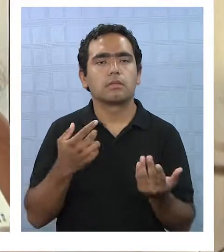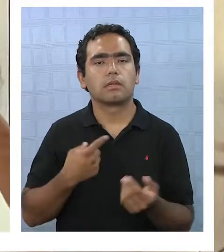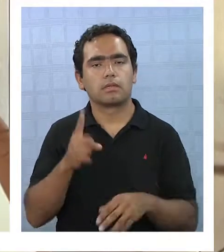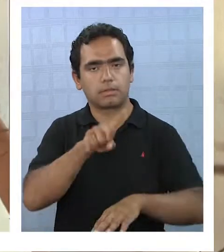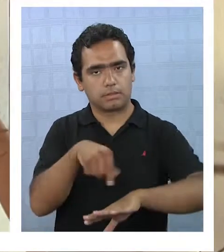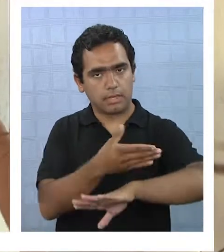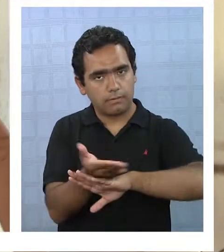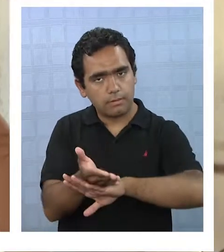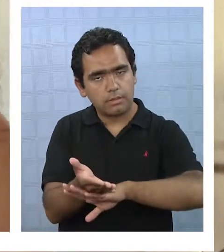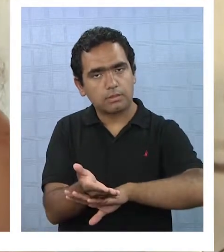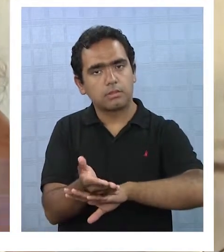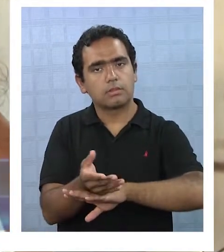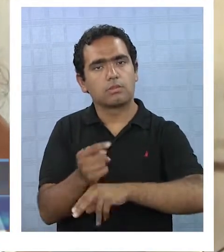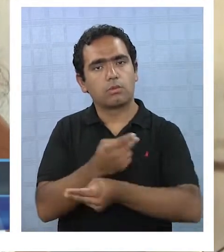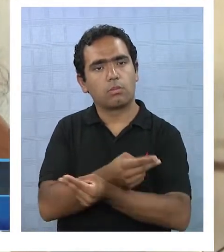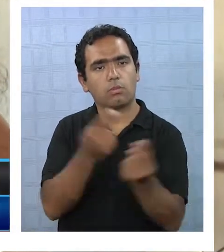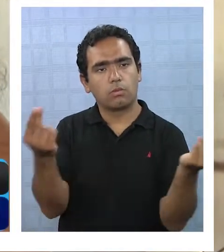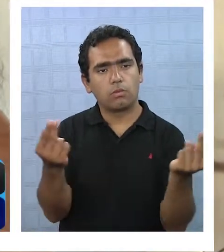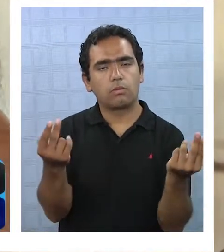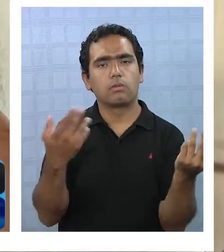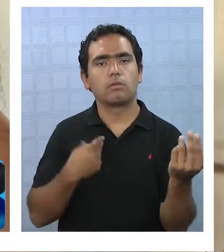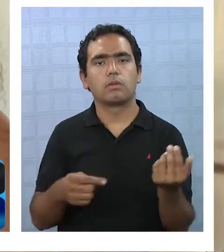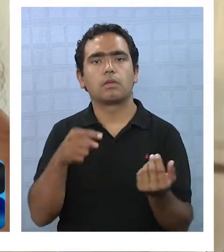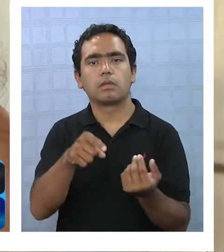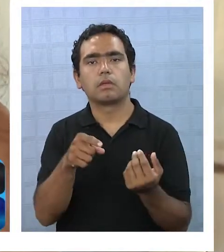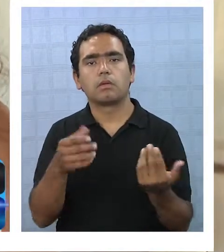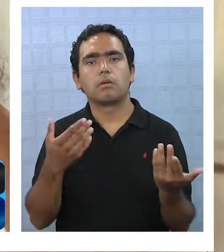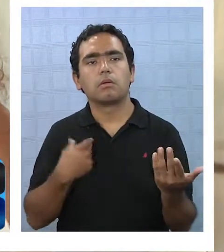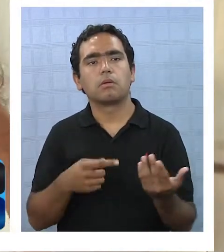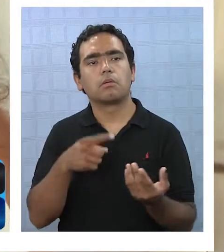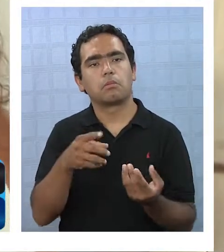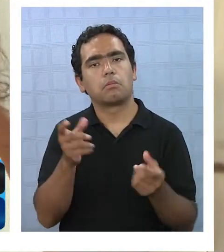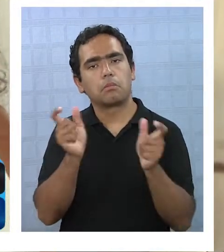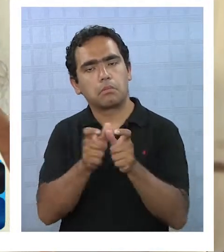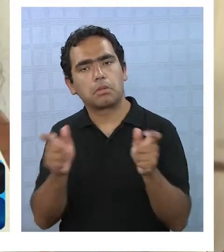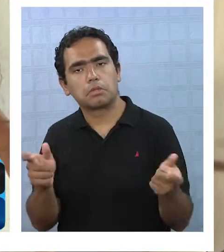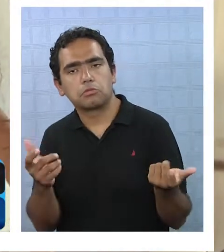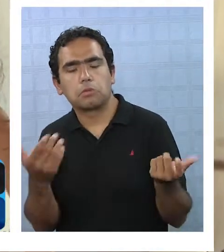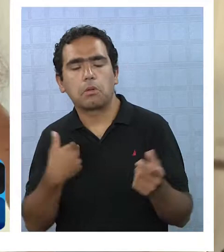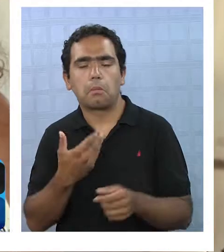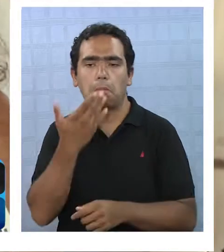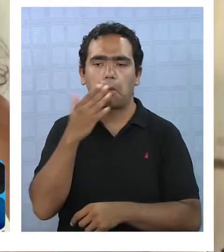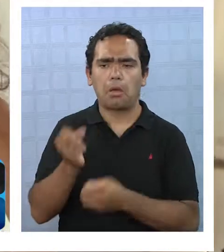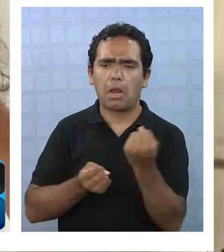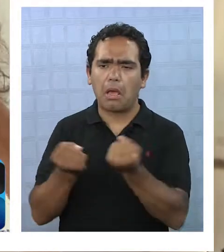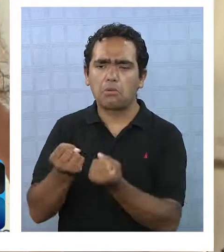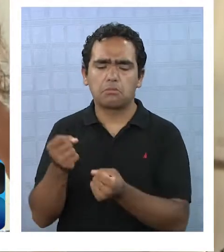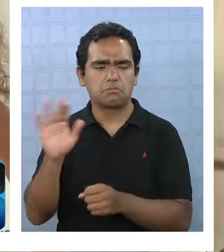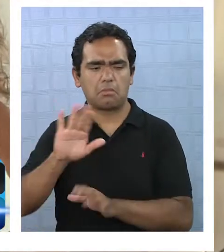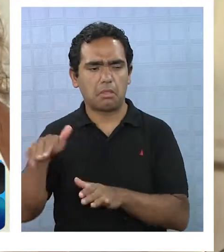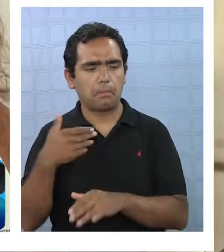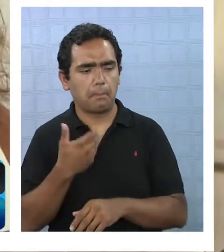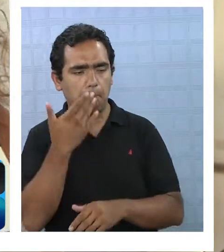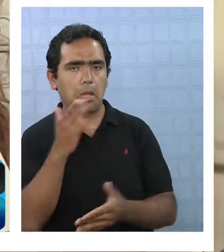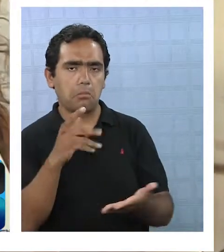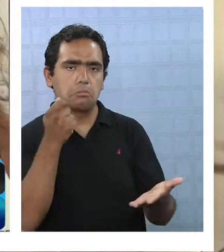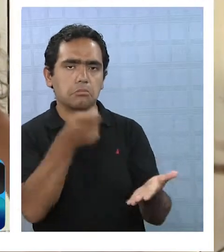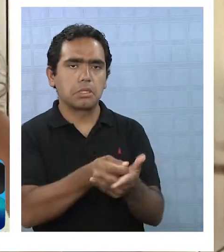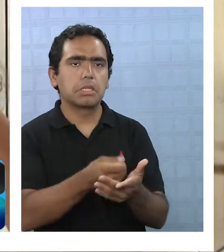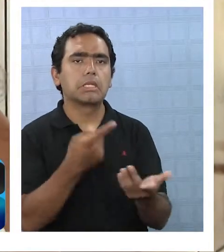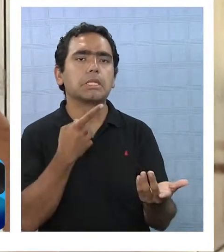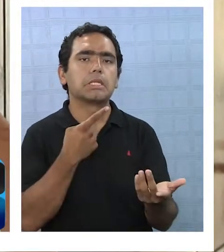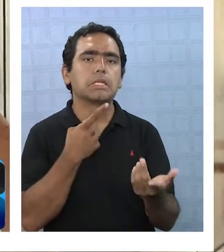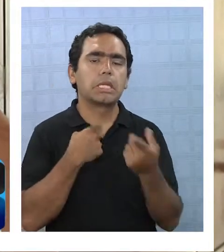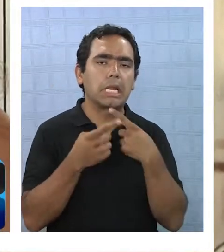servicio público sea tan bueno, el transporte público, que la gente sea más económico, más interesante, digamos, usar el